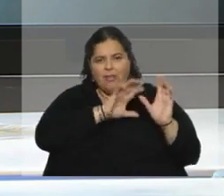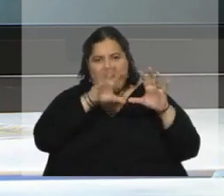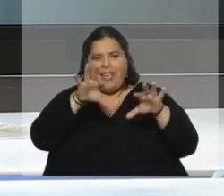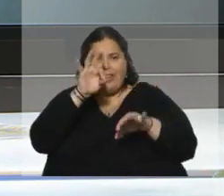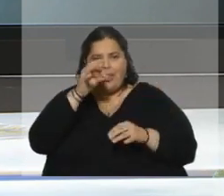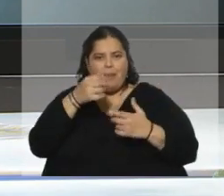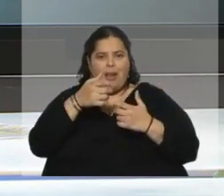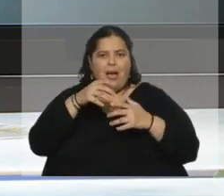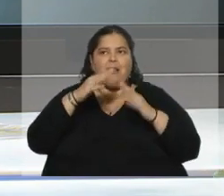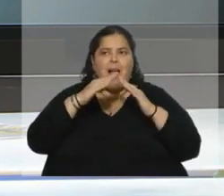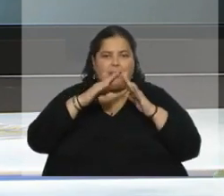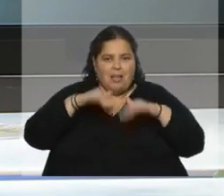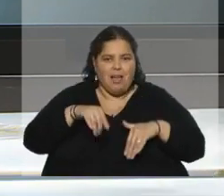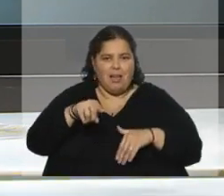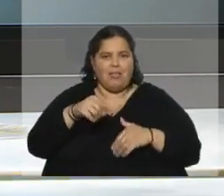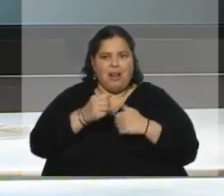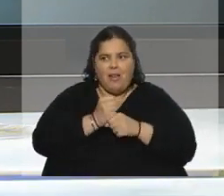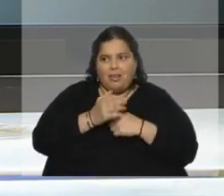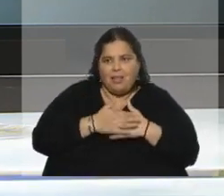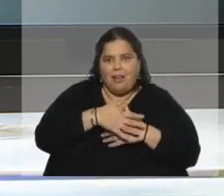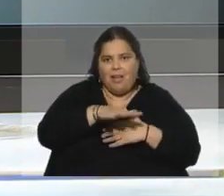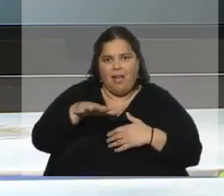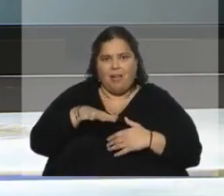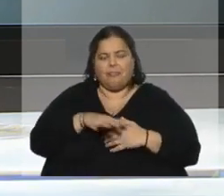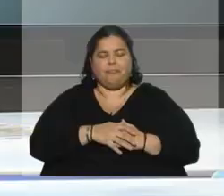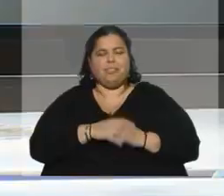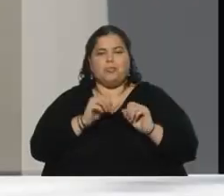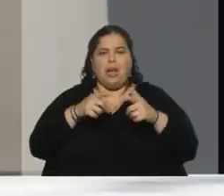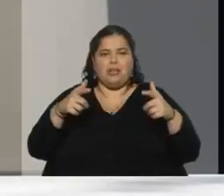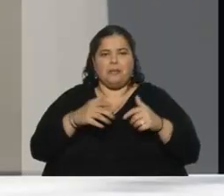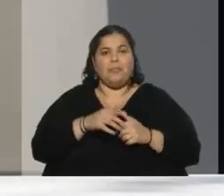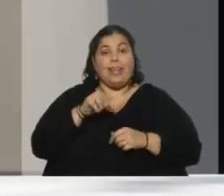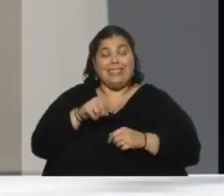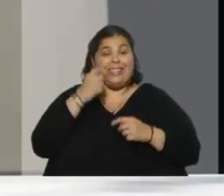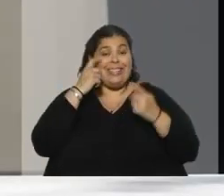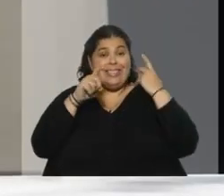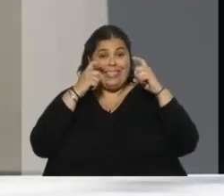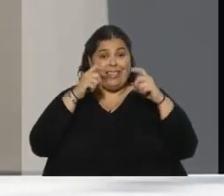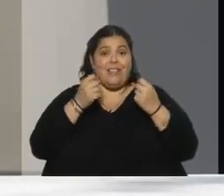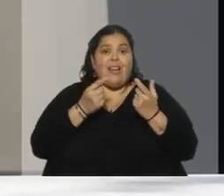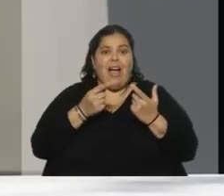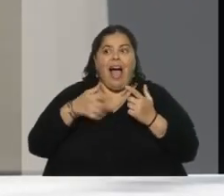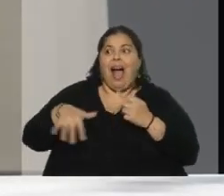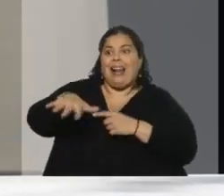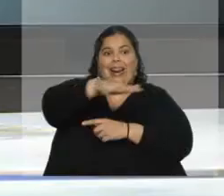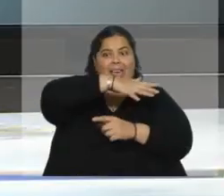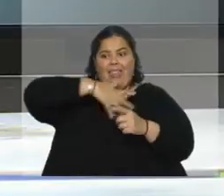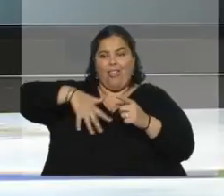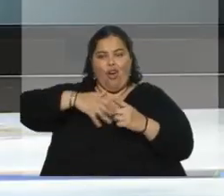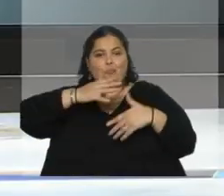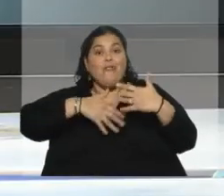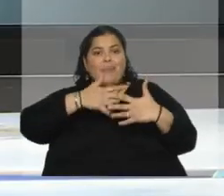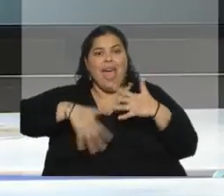tenido una expansión realmente importante. Todas esas iniciativas generan mucha cosa alrededor, ¿no? Sí,